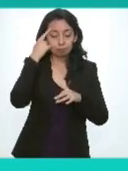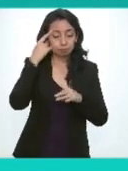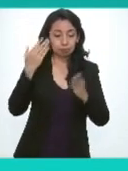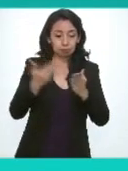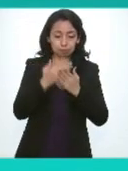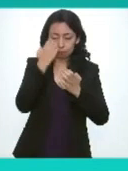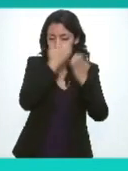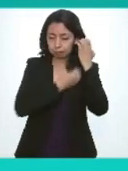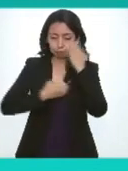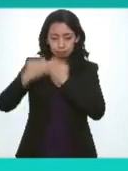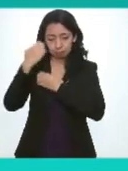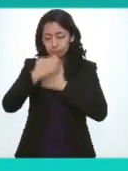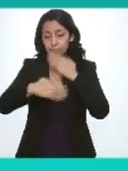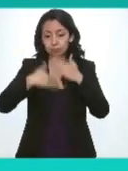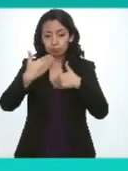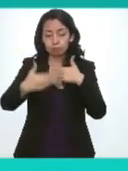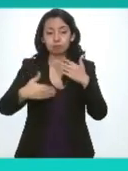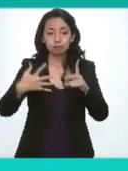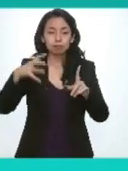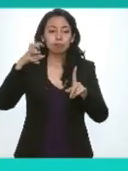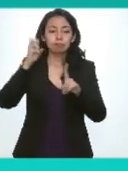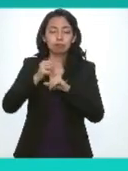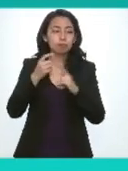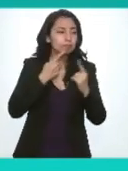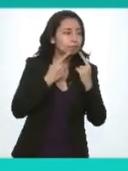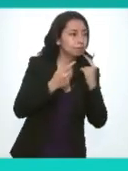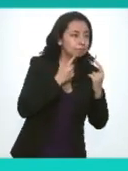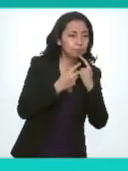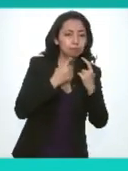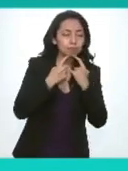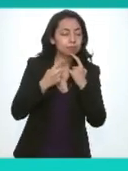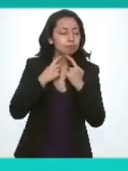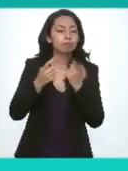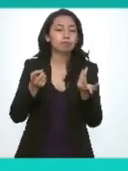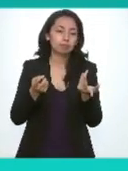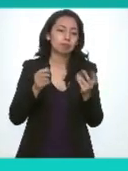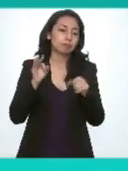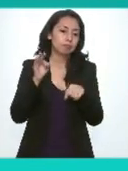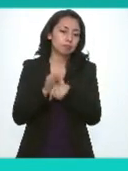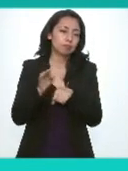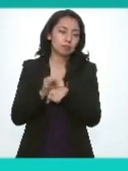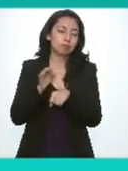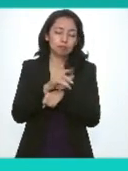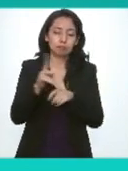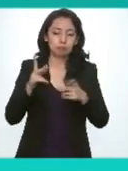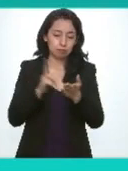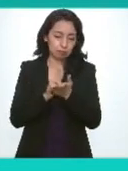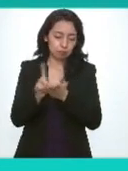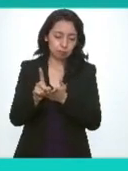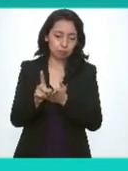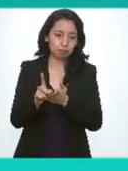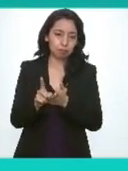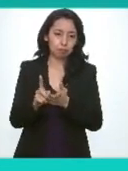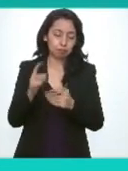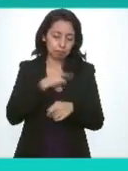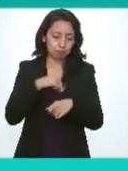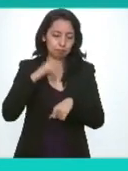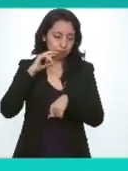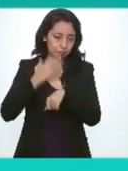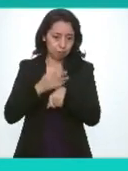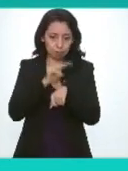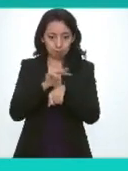propuestas y en consecuencia el arribo de consensos en beneficio de los titulares de los derechos que tenemos encargados